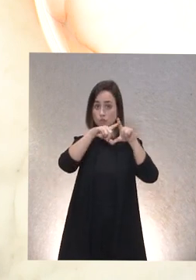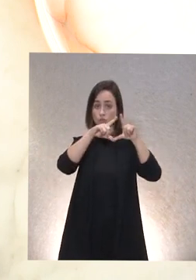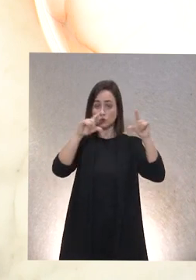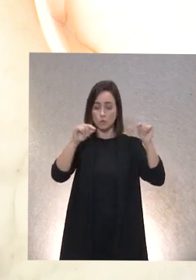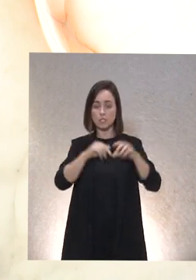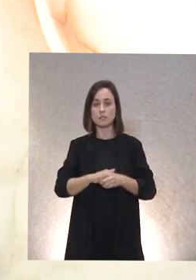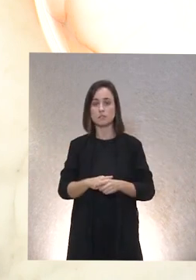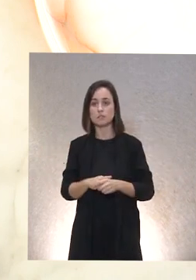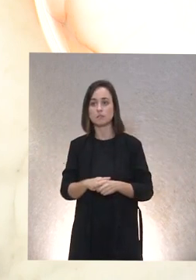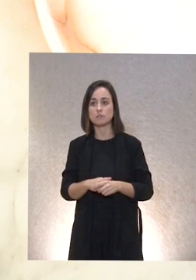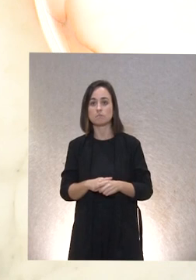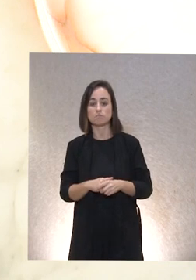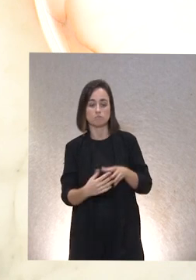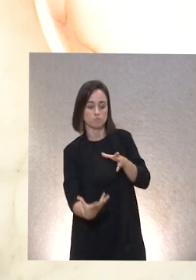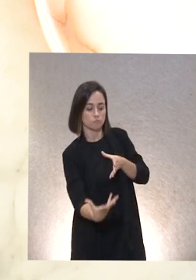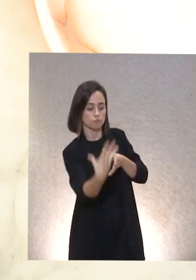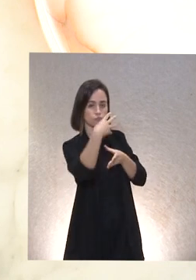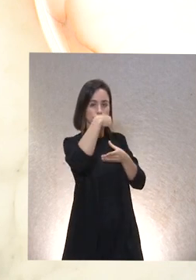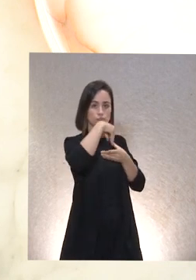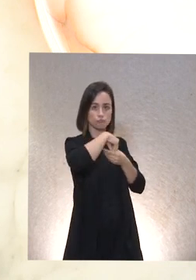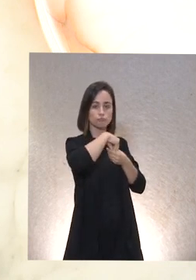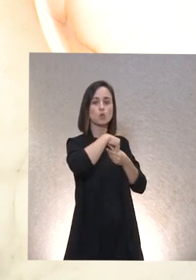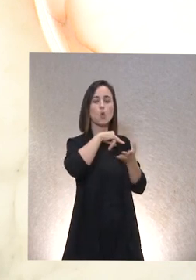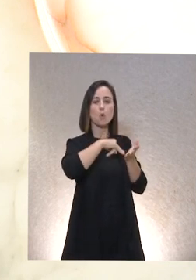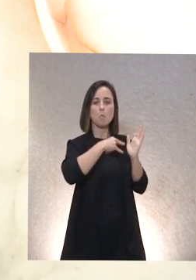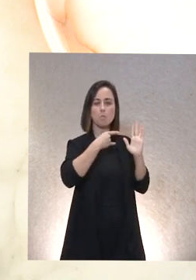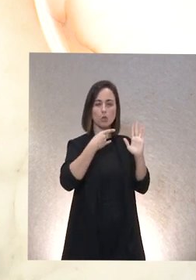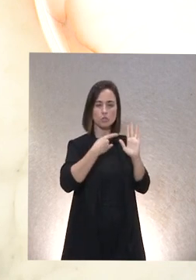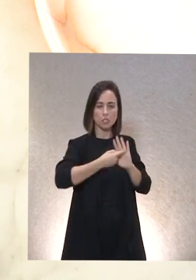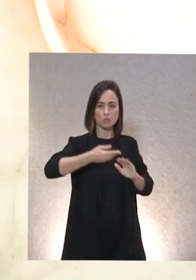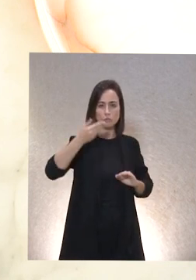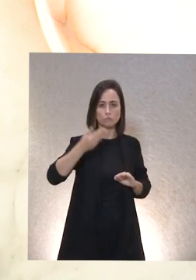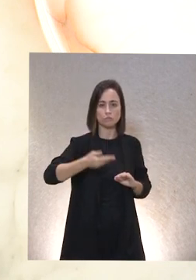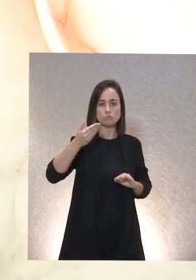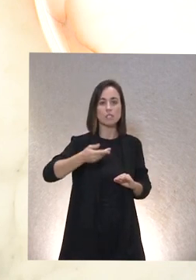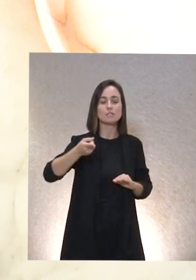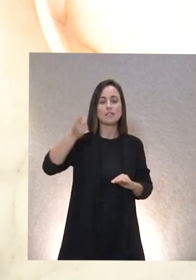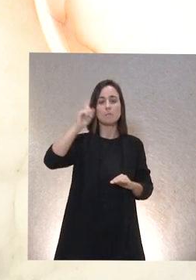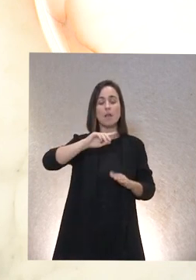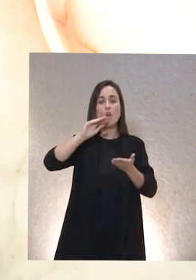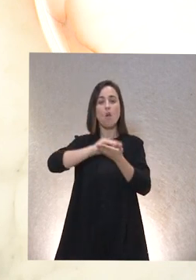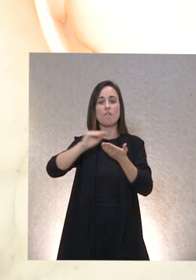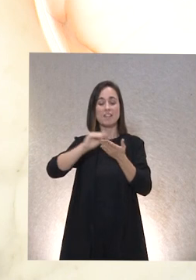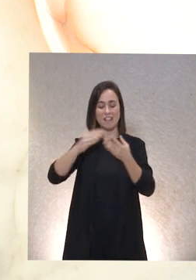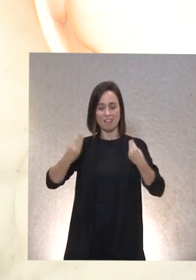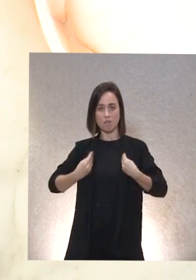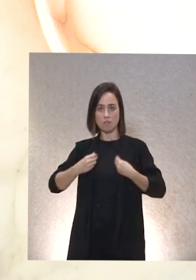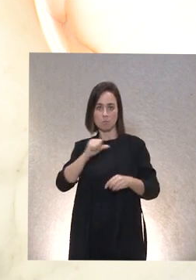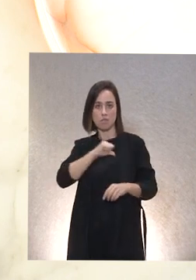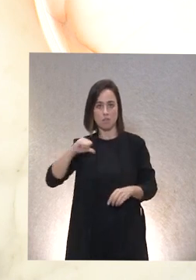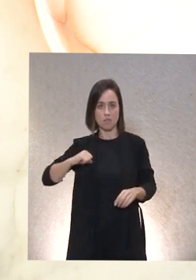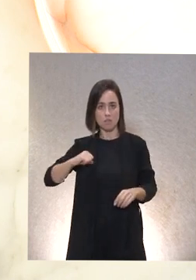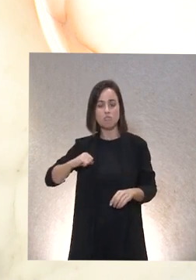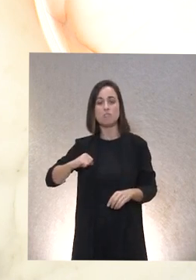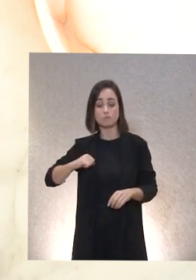forma parte de un proyecto también ambicioso que es las oficinas de vida independiente que